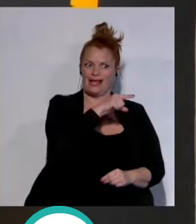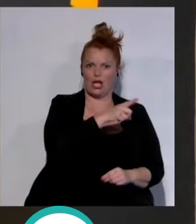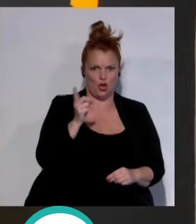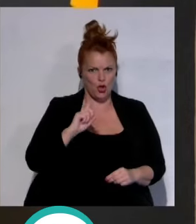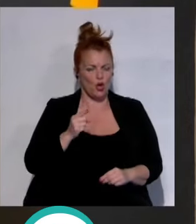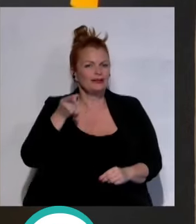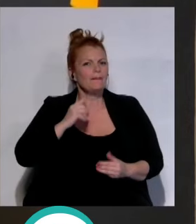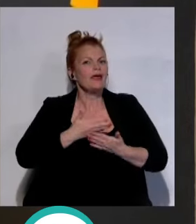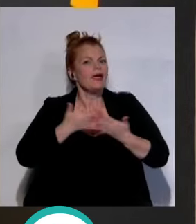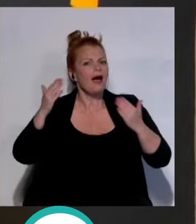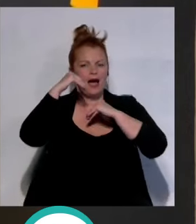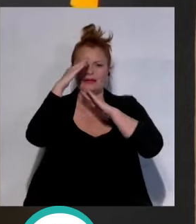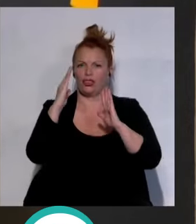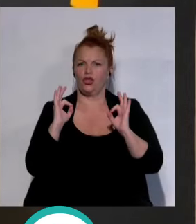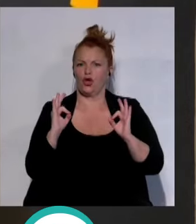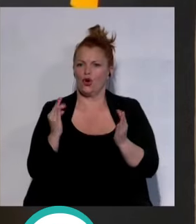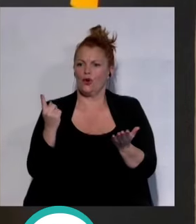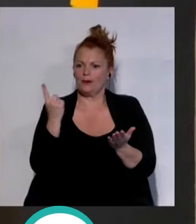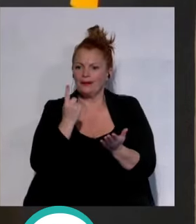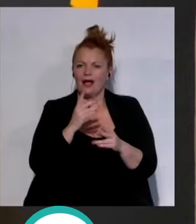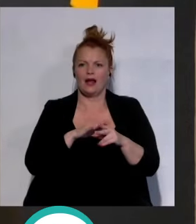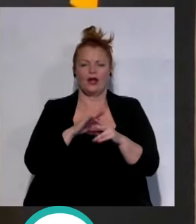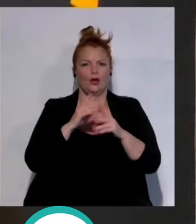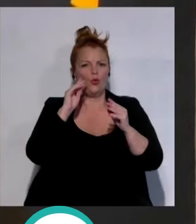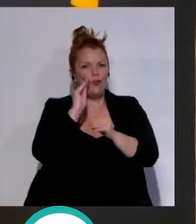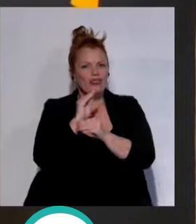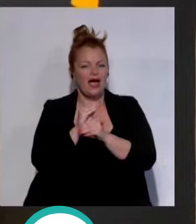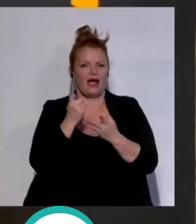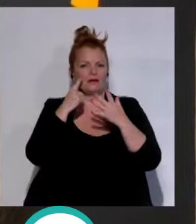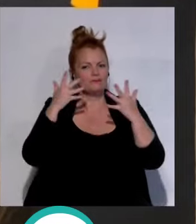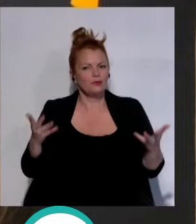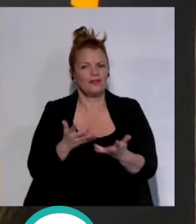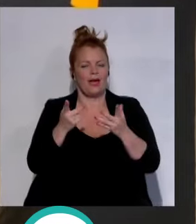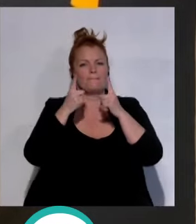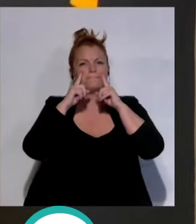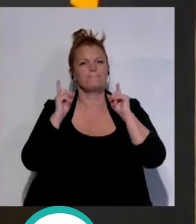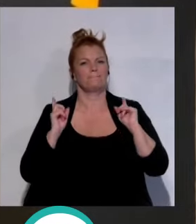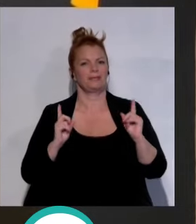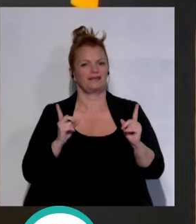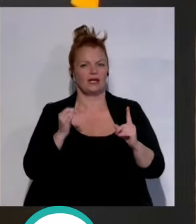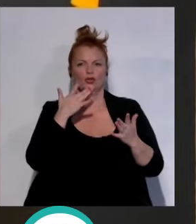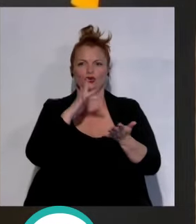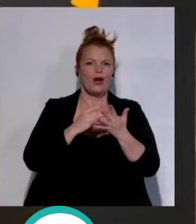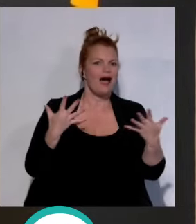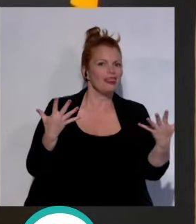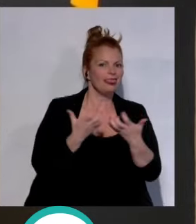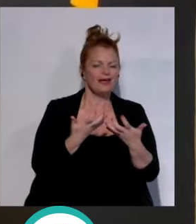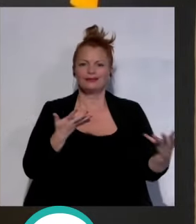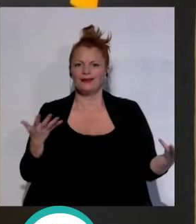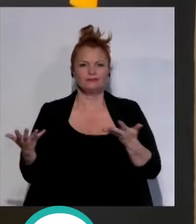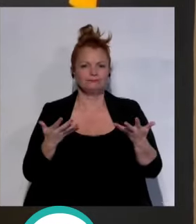de atención primaria a nivel de cuidar de promocionar y de prevenir que ocurran accidentes y